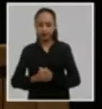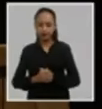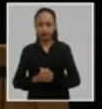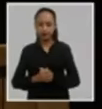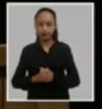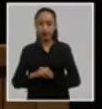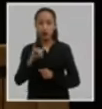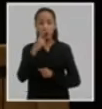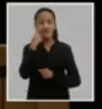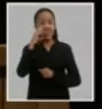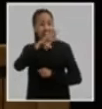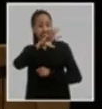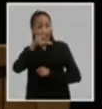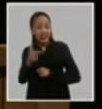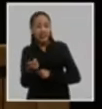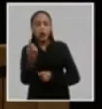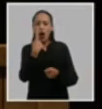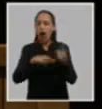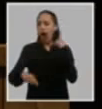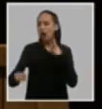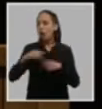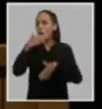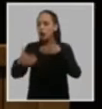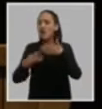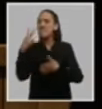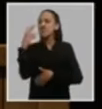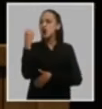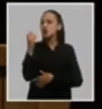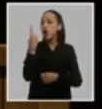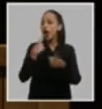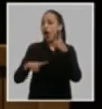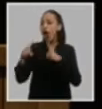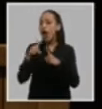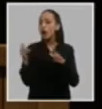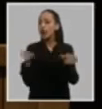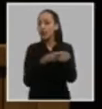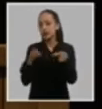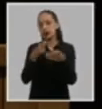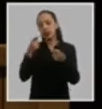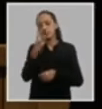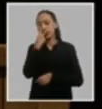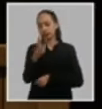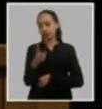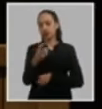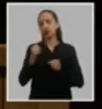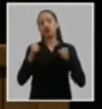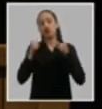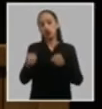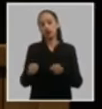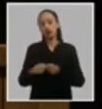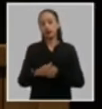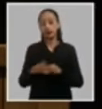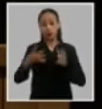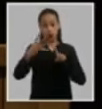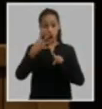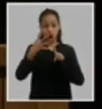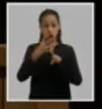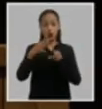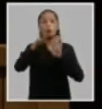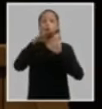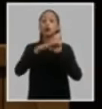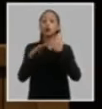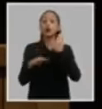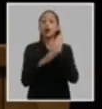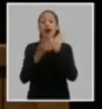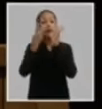frente a la corrupción el delito las violaciones e indisciplina cuarto implementar un programa de investigación sobre la